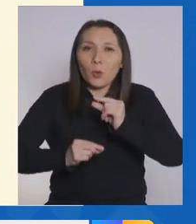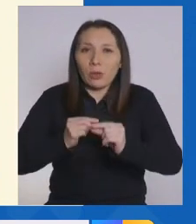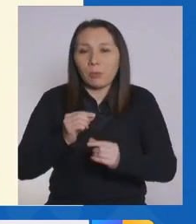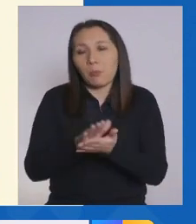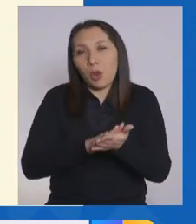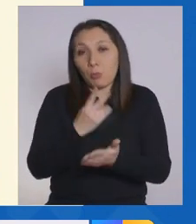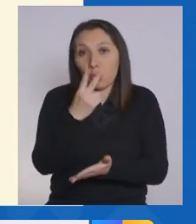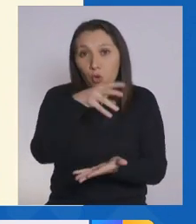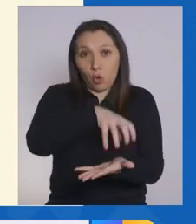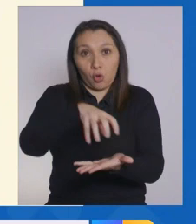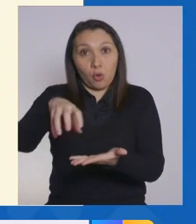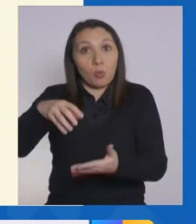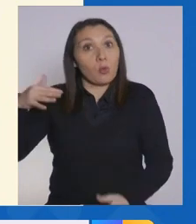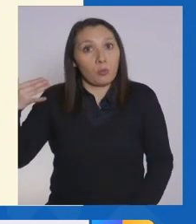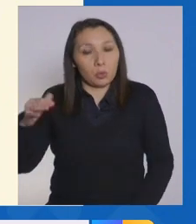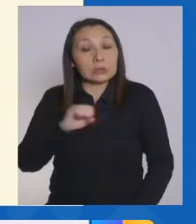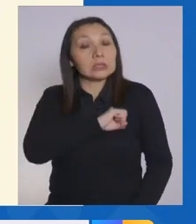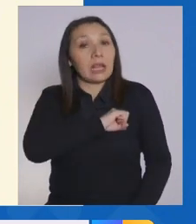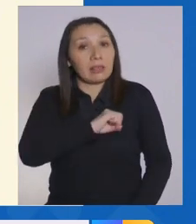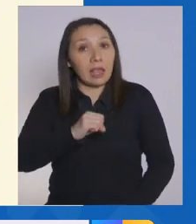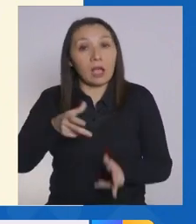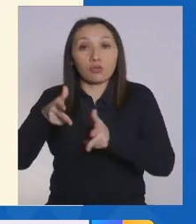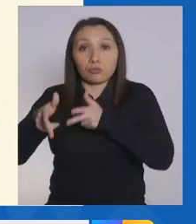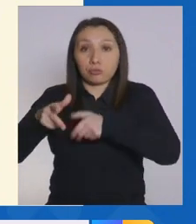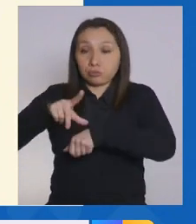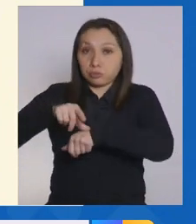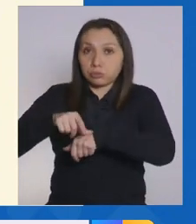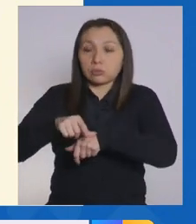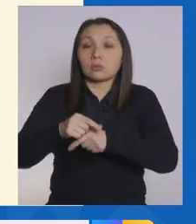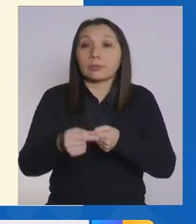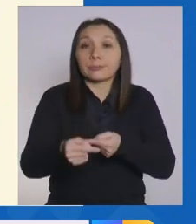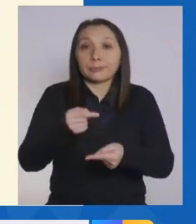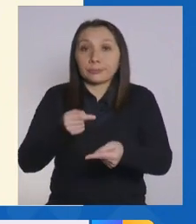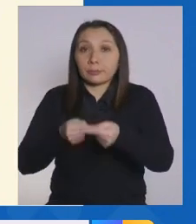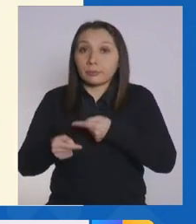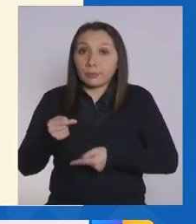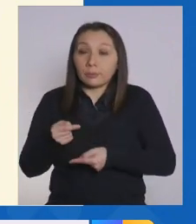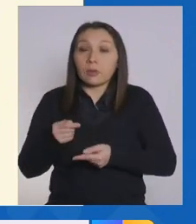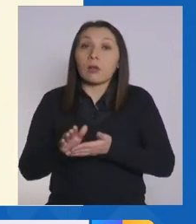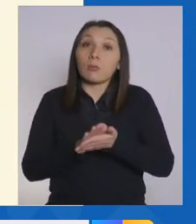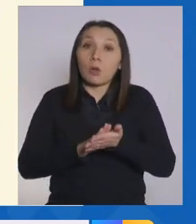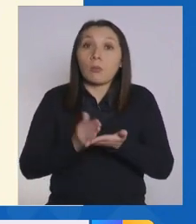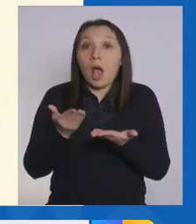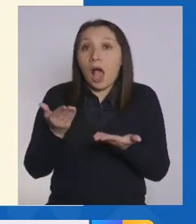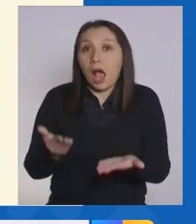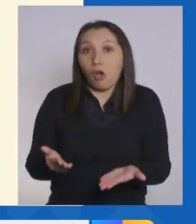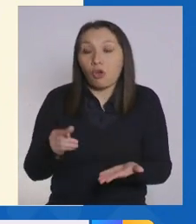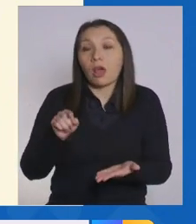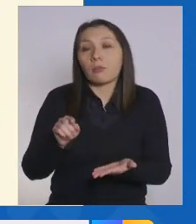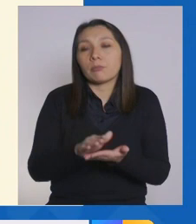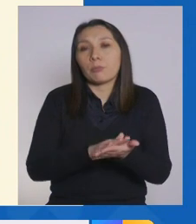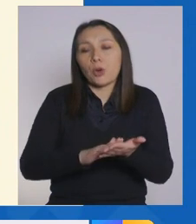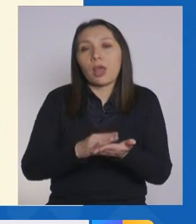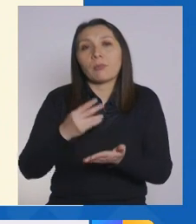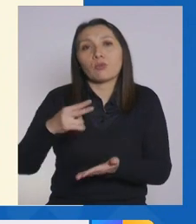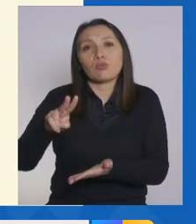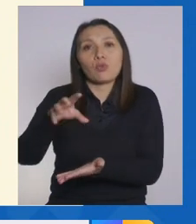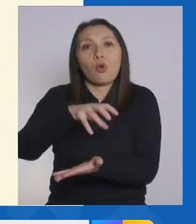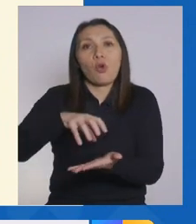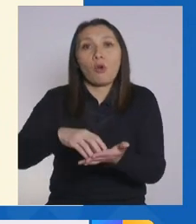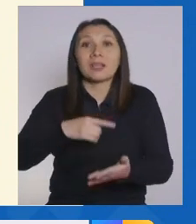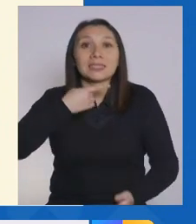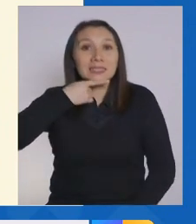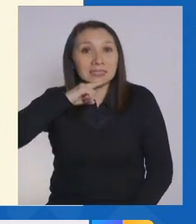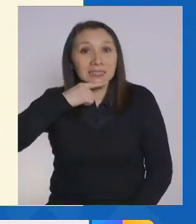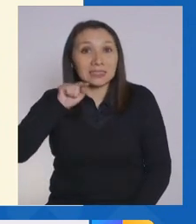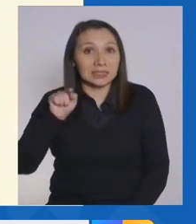de dos comunas importantes, Santiago de la Centro Central, se retrocede, ¿cierto?, como le está ocurriendo también a